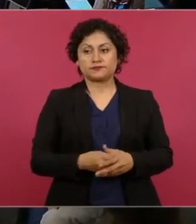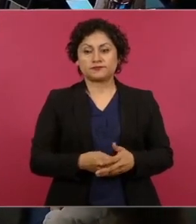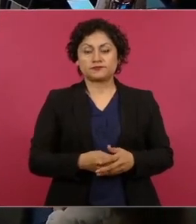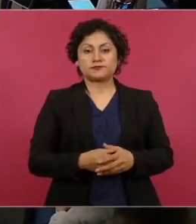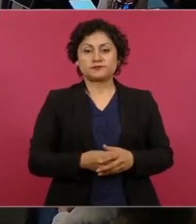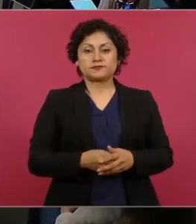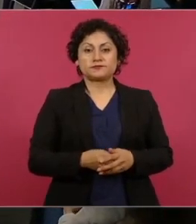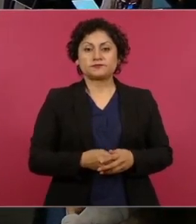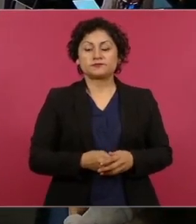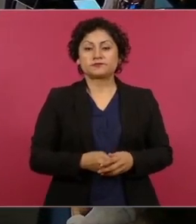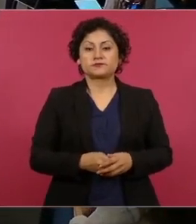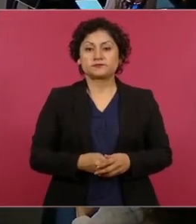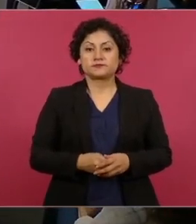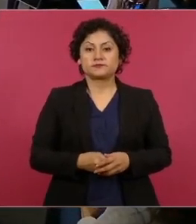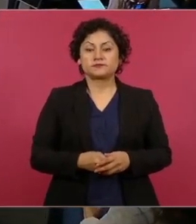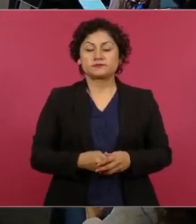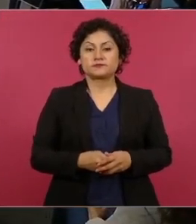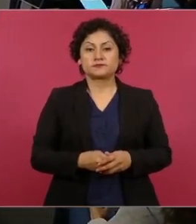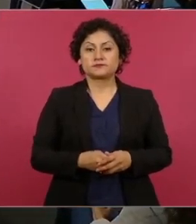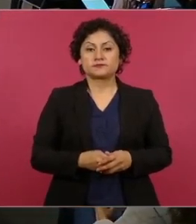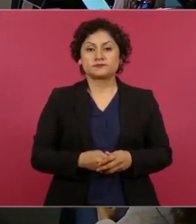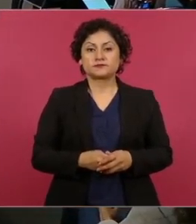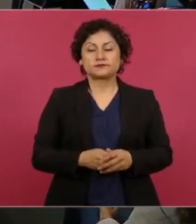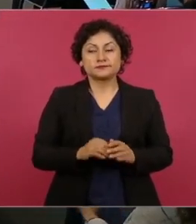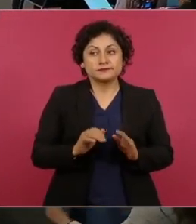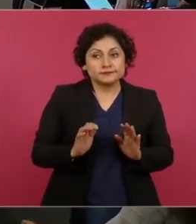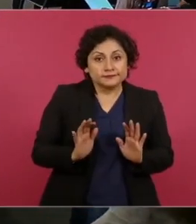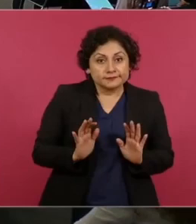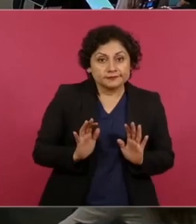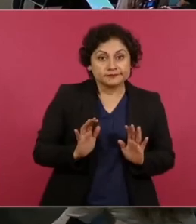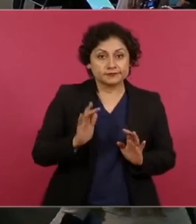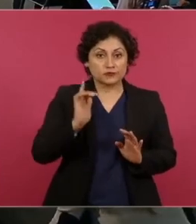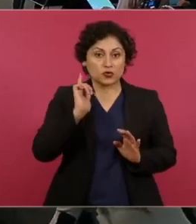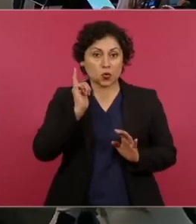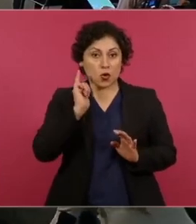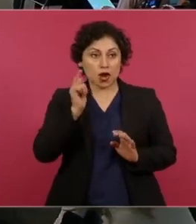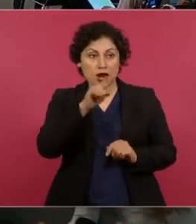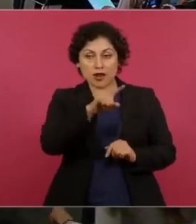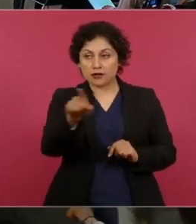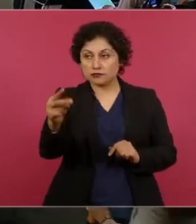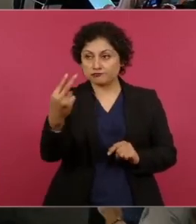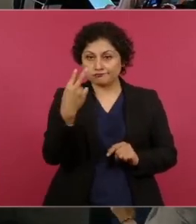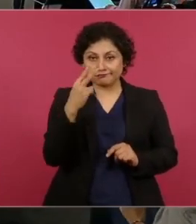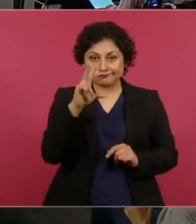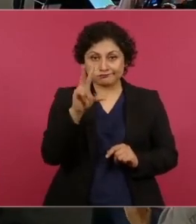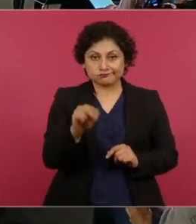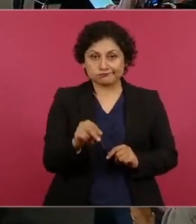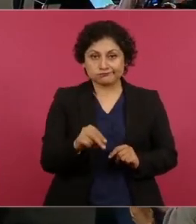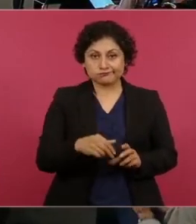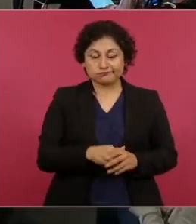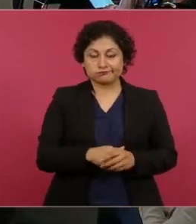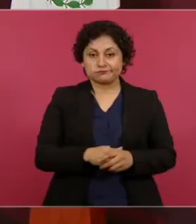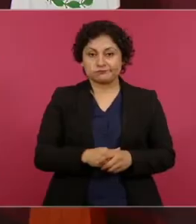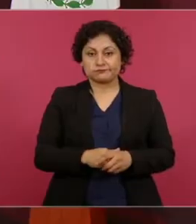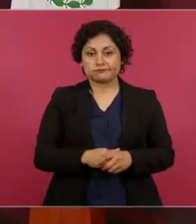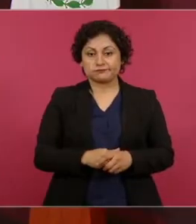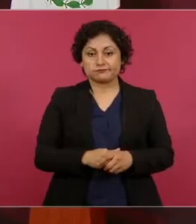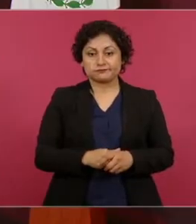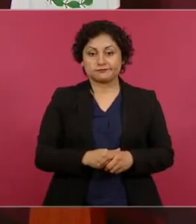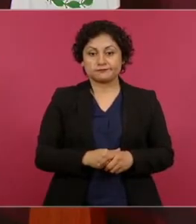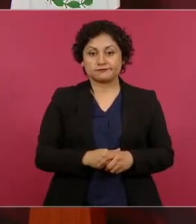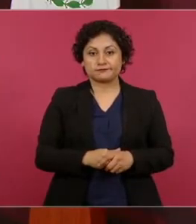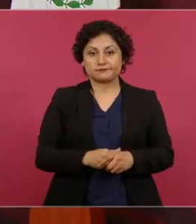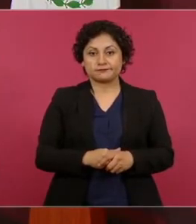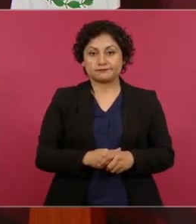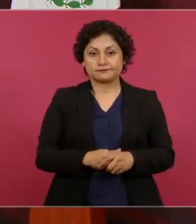Espero que no estén viendo la